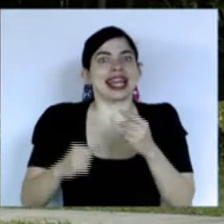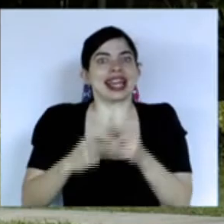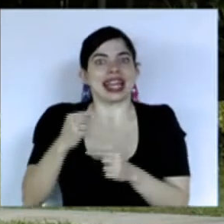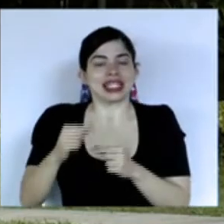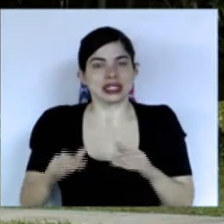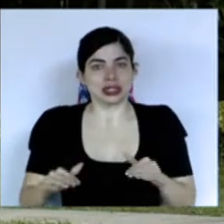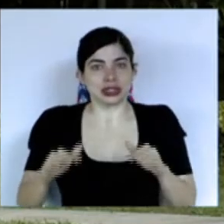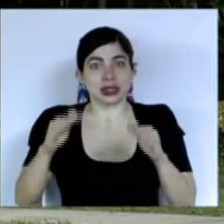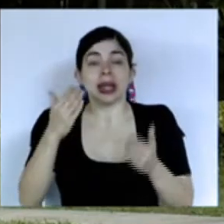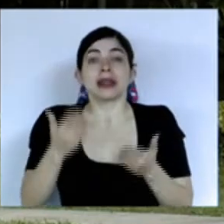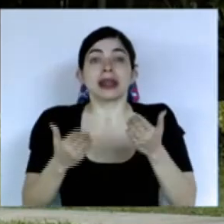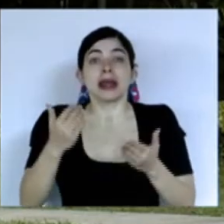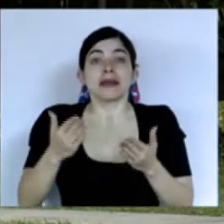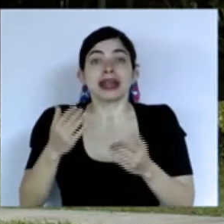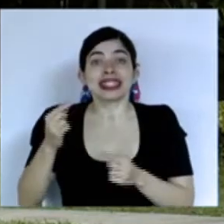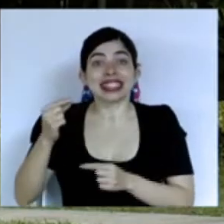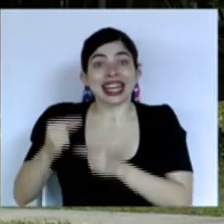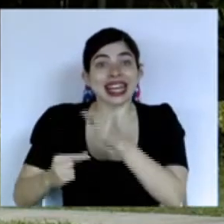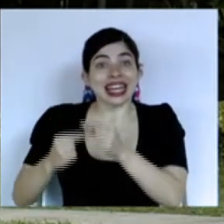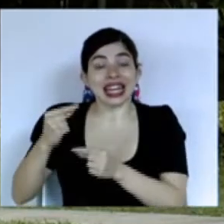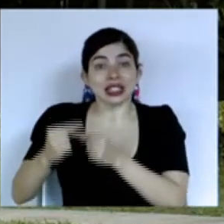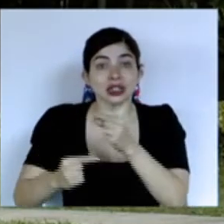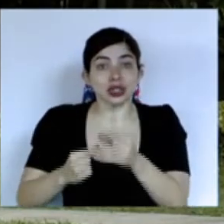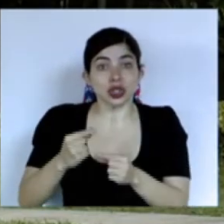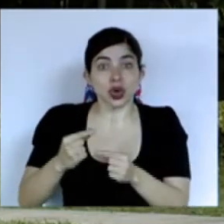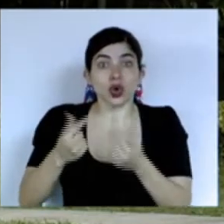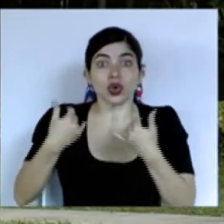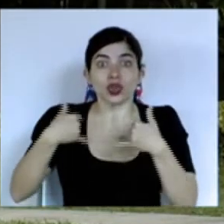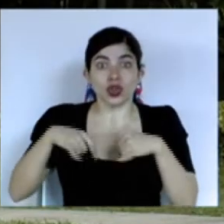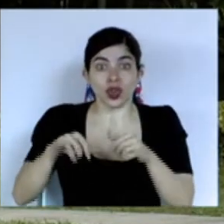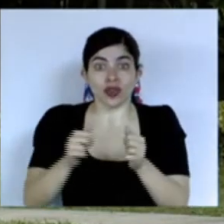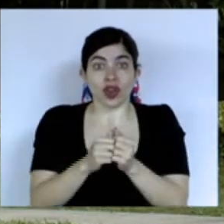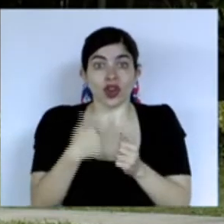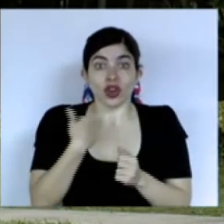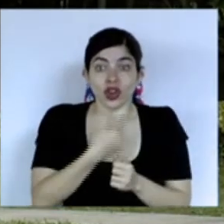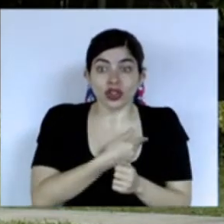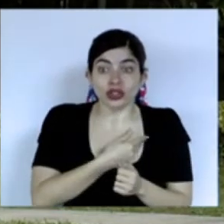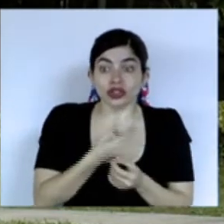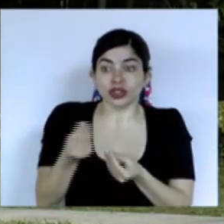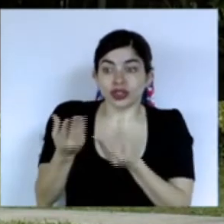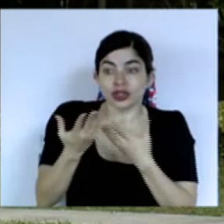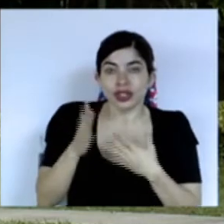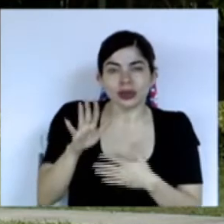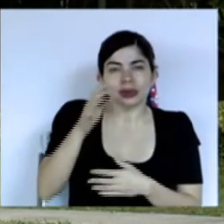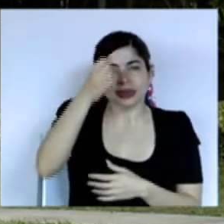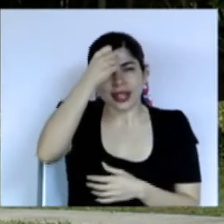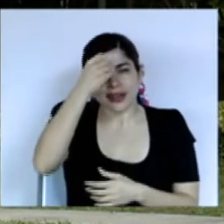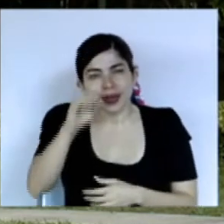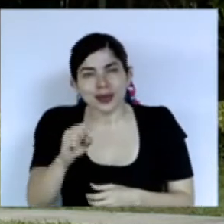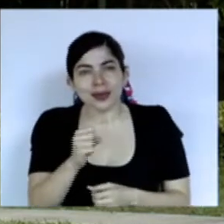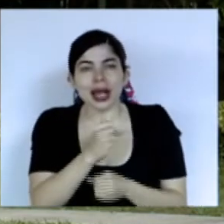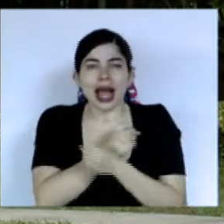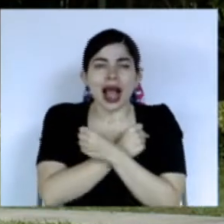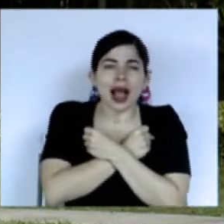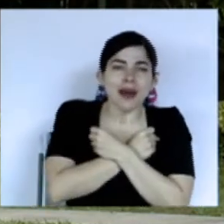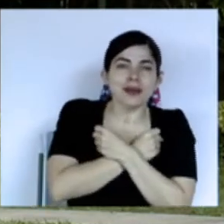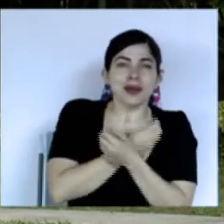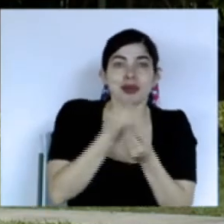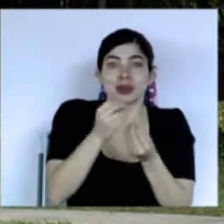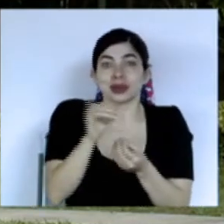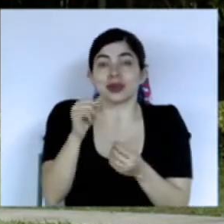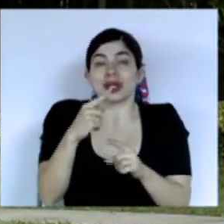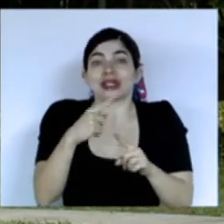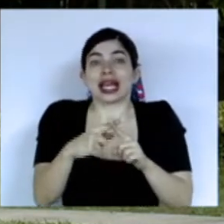probablemente la generación que todavía nos acompaña y nos enriquece con su sabiduría y con su amor muchos como los